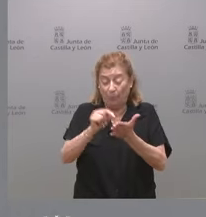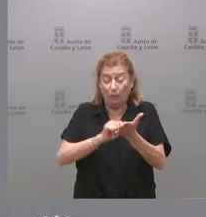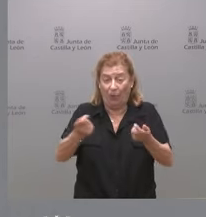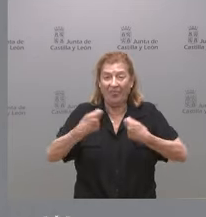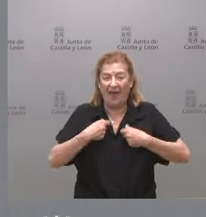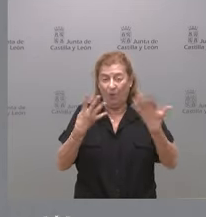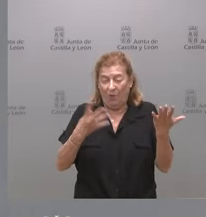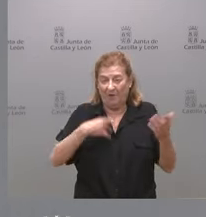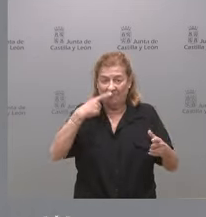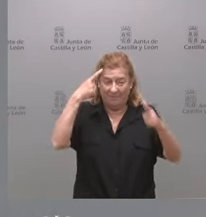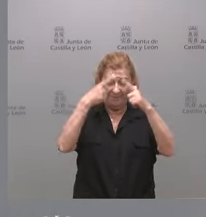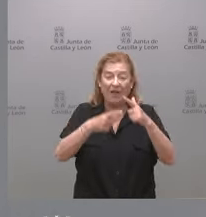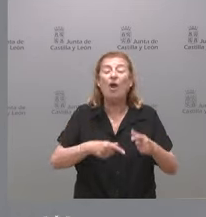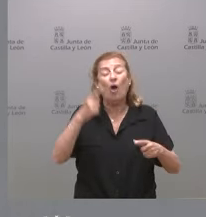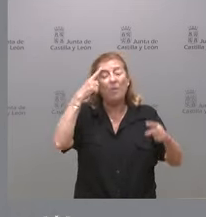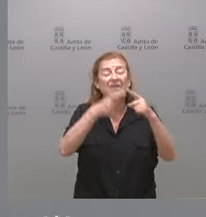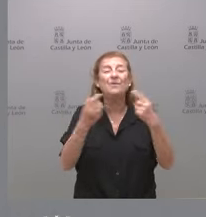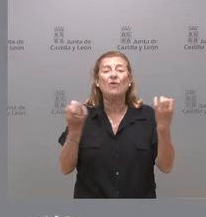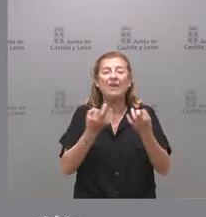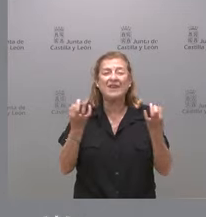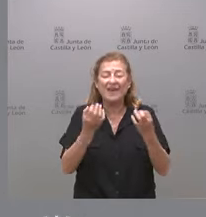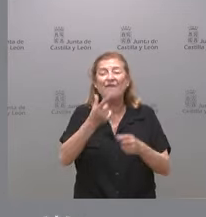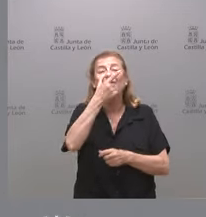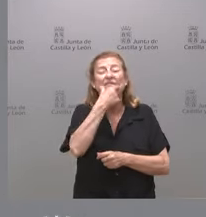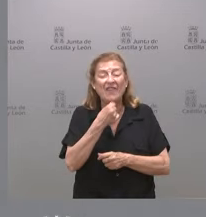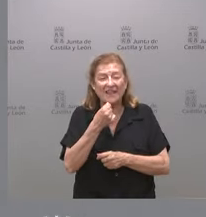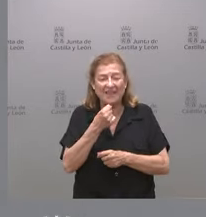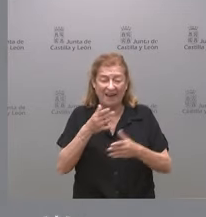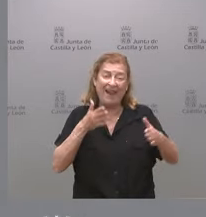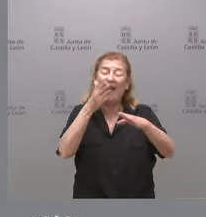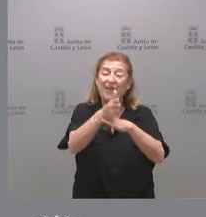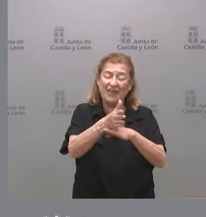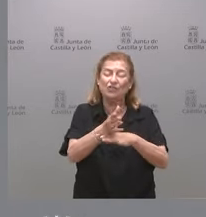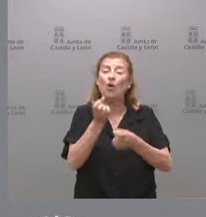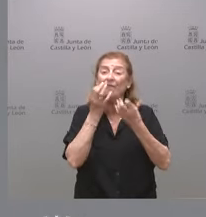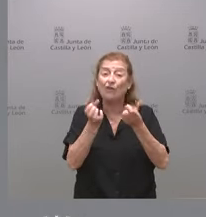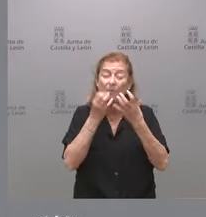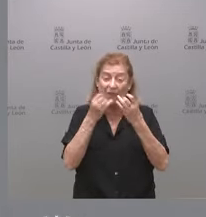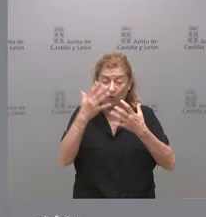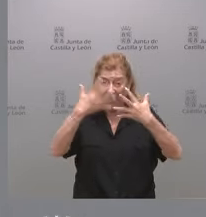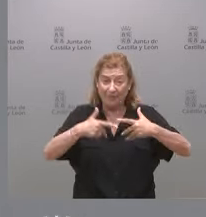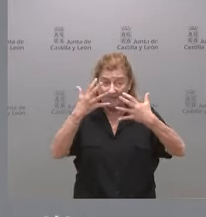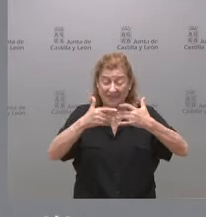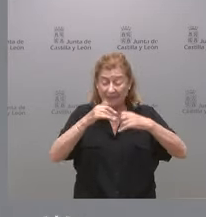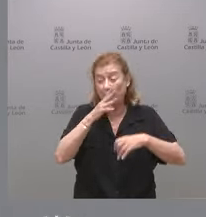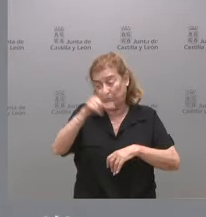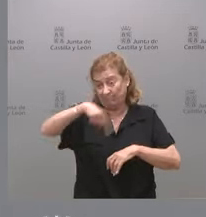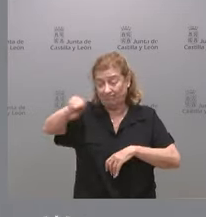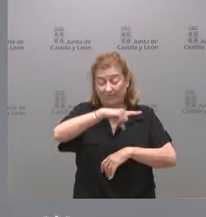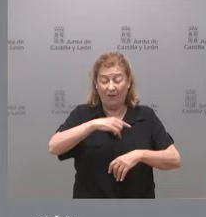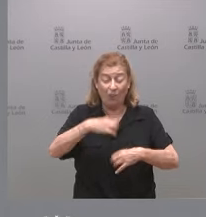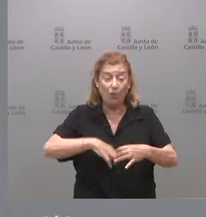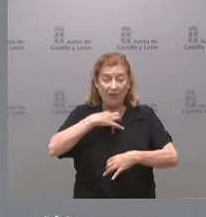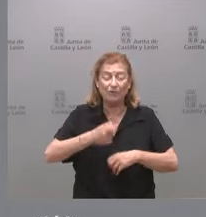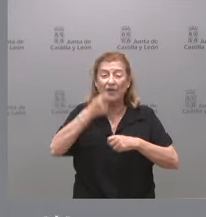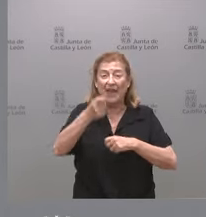hecho referencia. El objetivo, como les digo, es facilitar el acceso a la información administrativa por parte de los ciudadanos, dar más